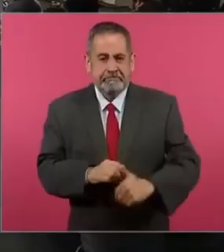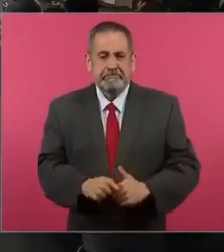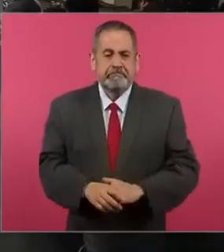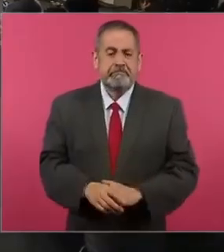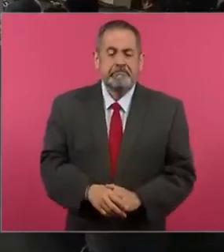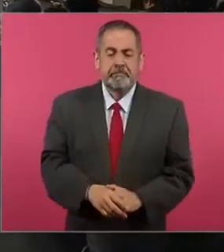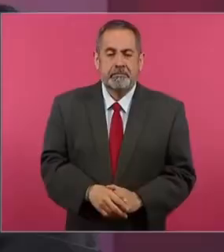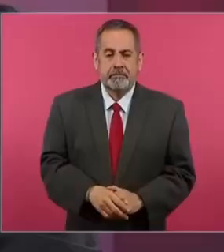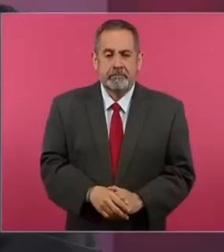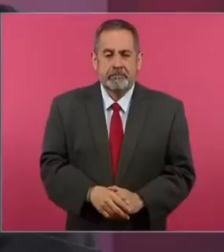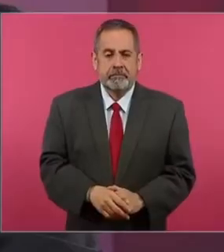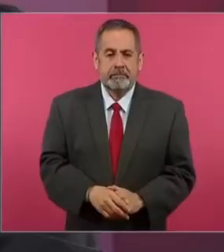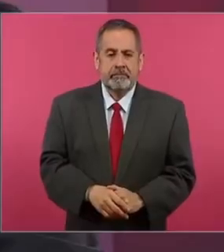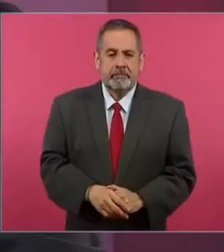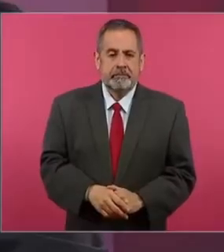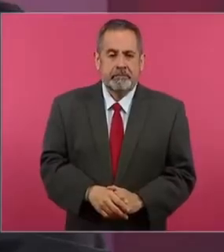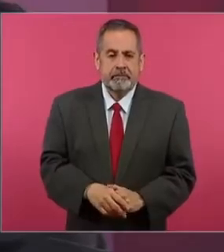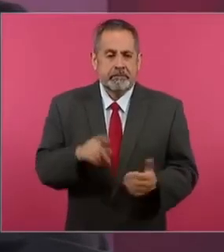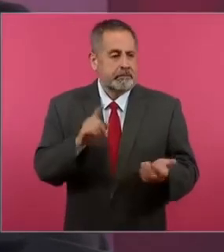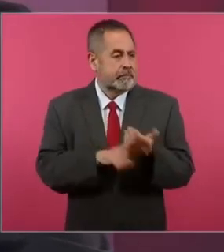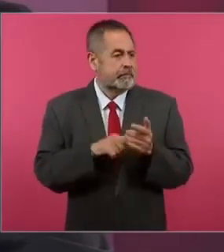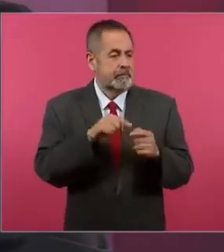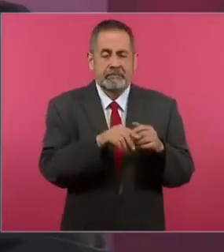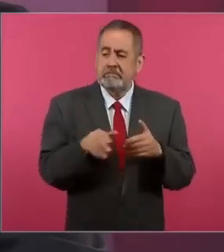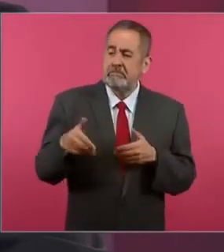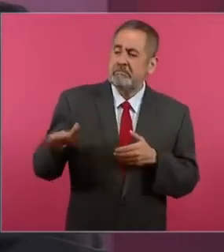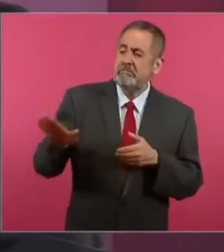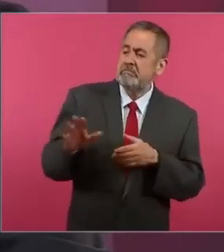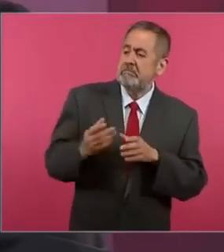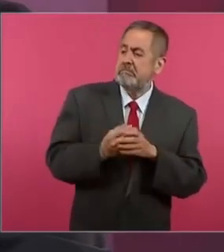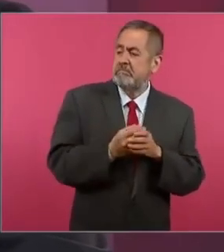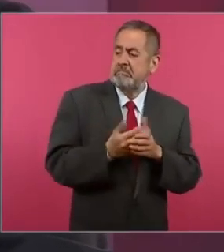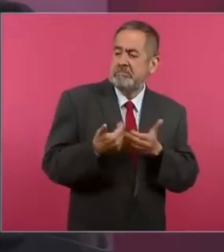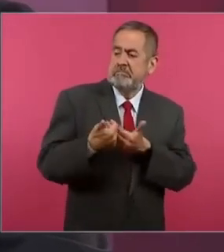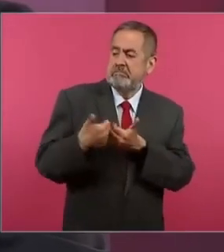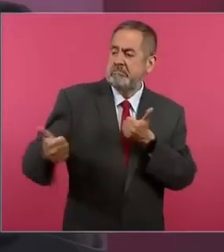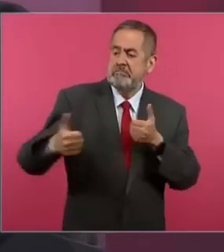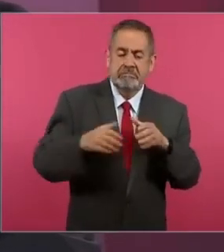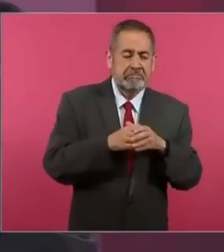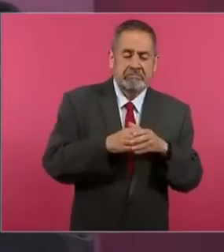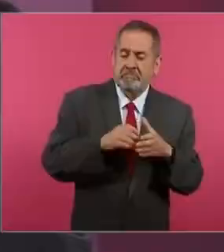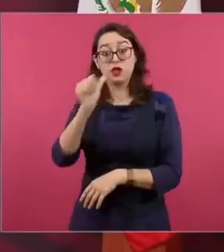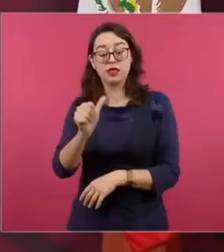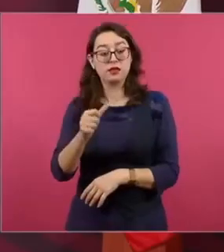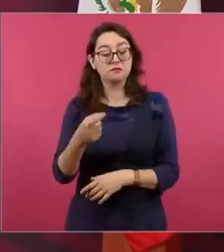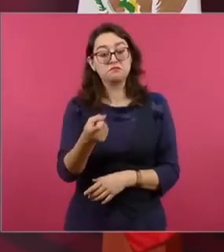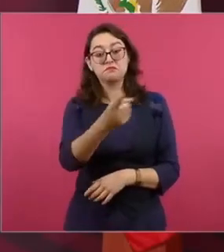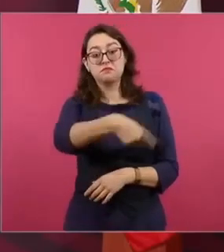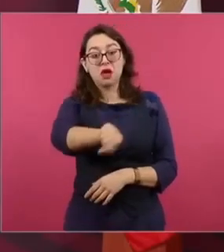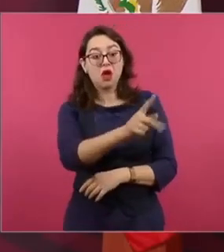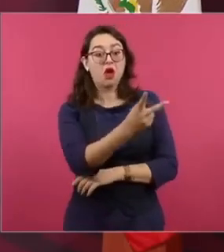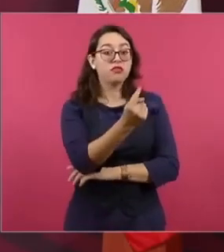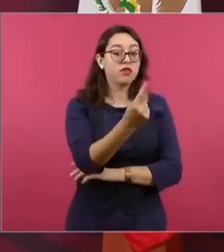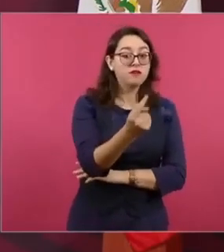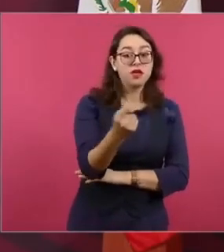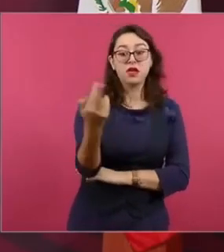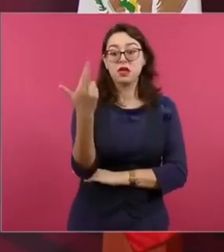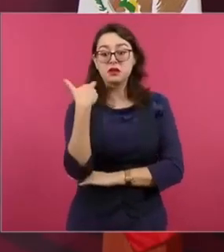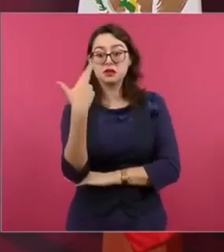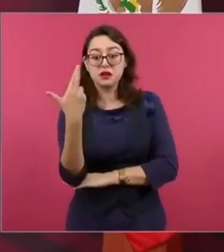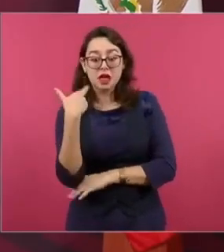retrógradas, son clasistas, racistas. Sale